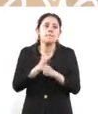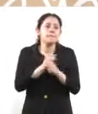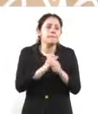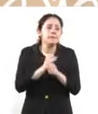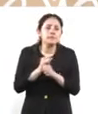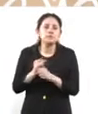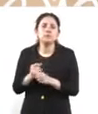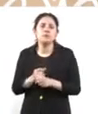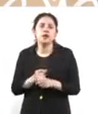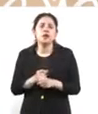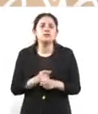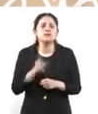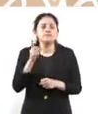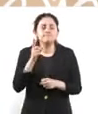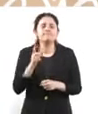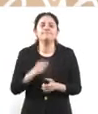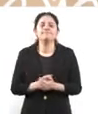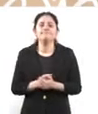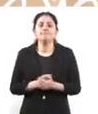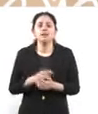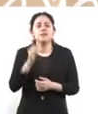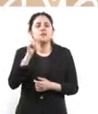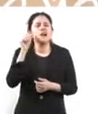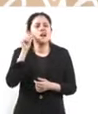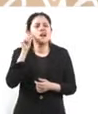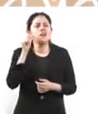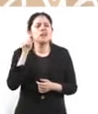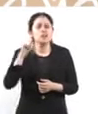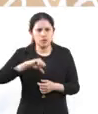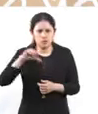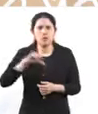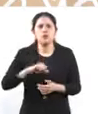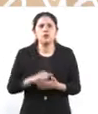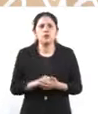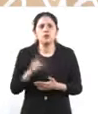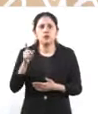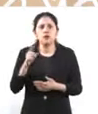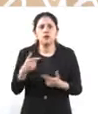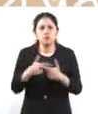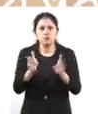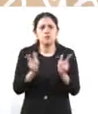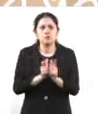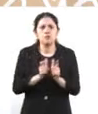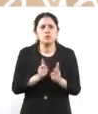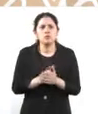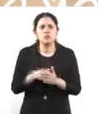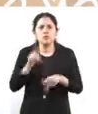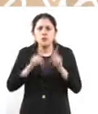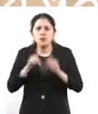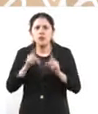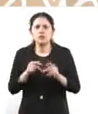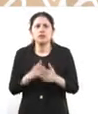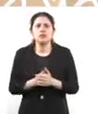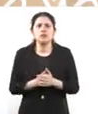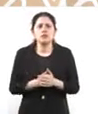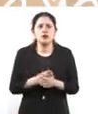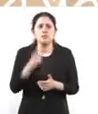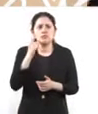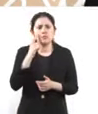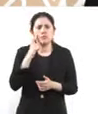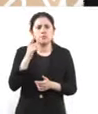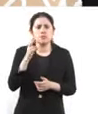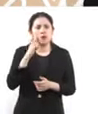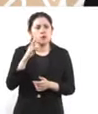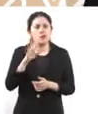lo que ocurrió. Ayer y hoy se tocó ese tema en el Gabinete de Seguridad y vamos a ver también si generamos